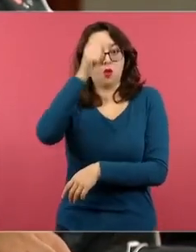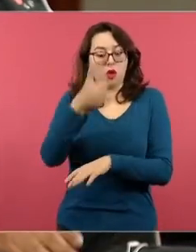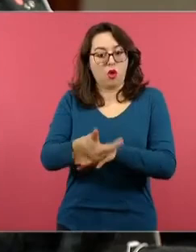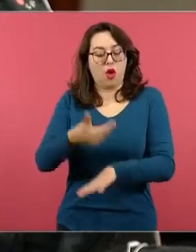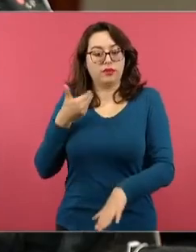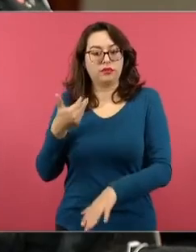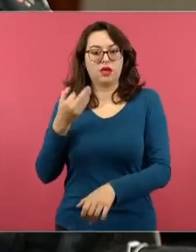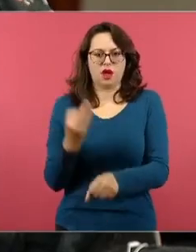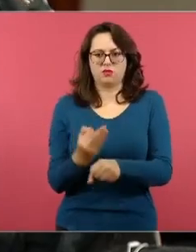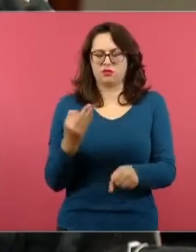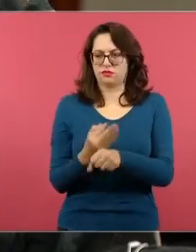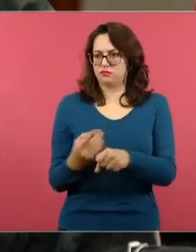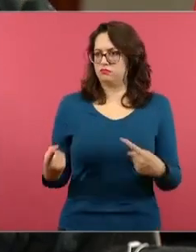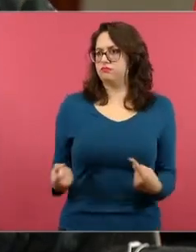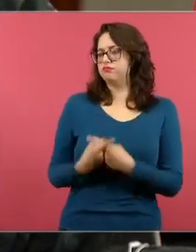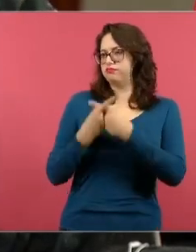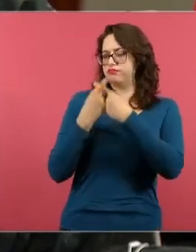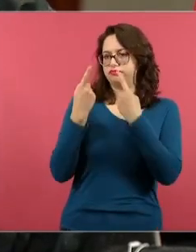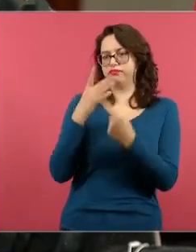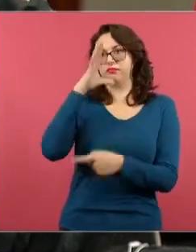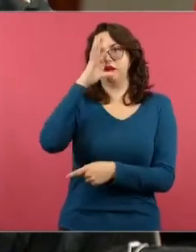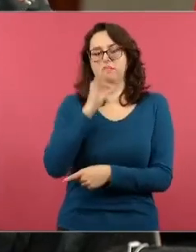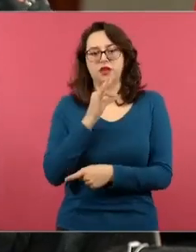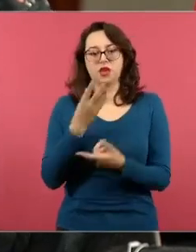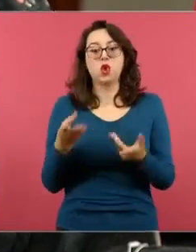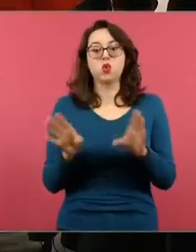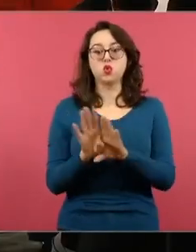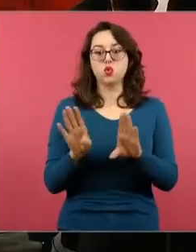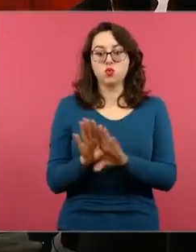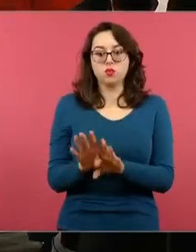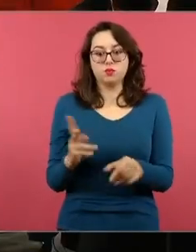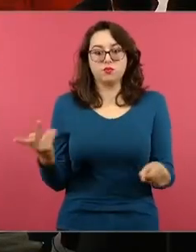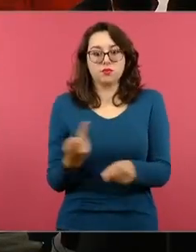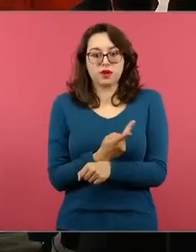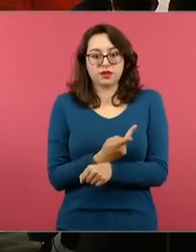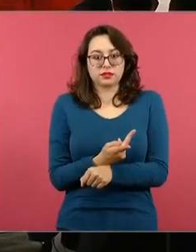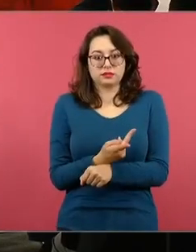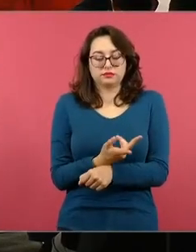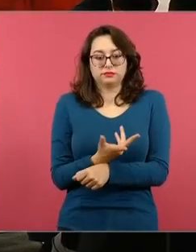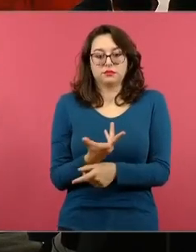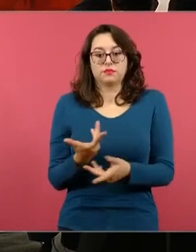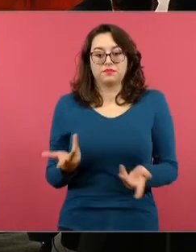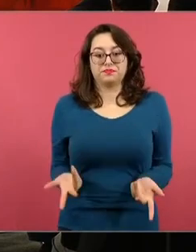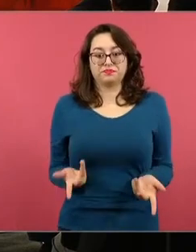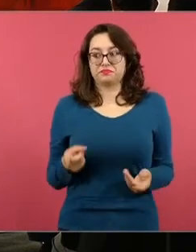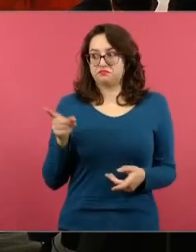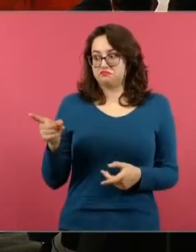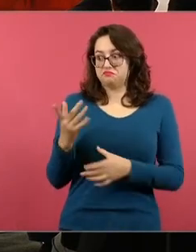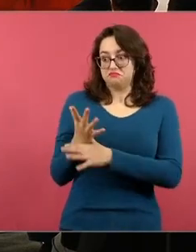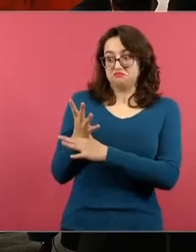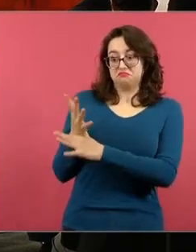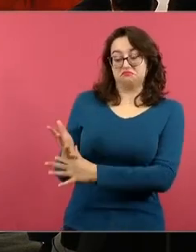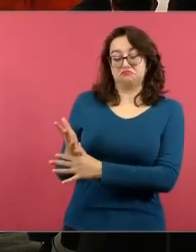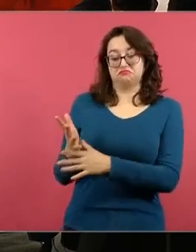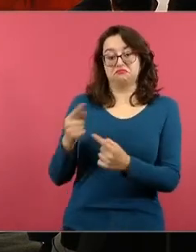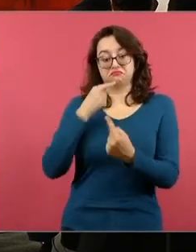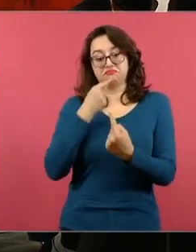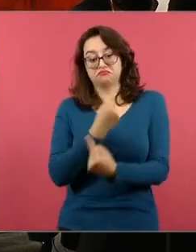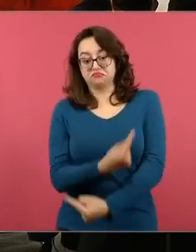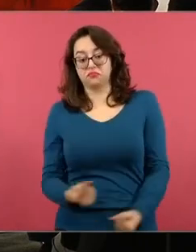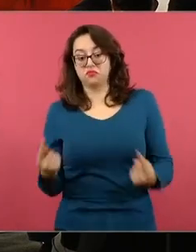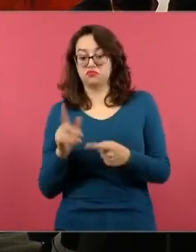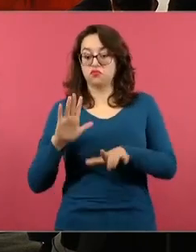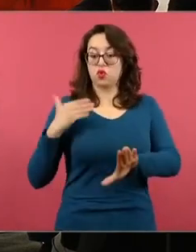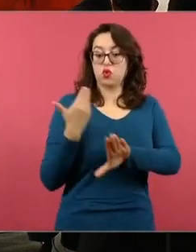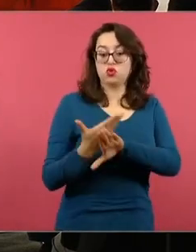de la SEP no se contradiga y si se está violando como señala mexicanos primero el derecho a